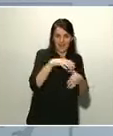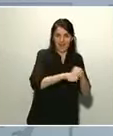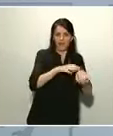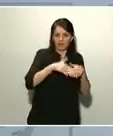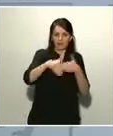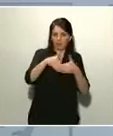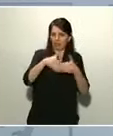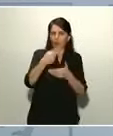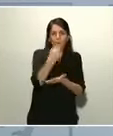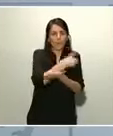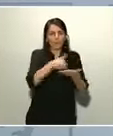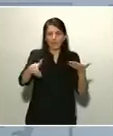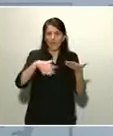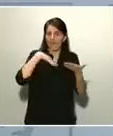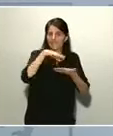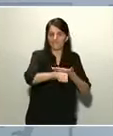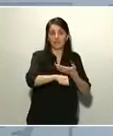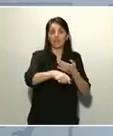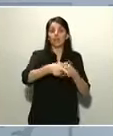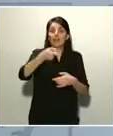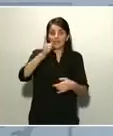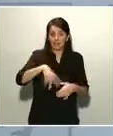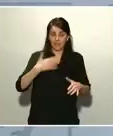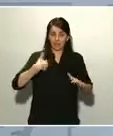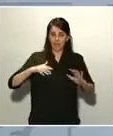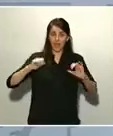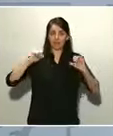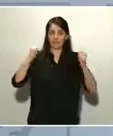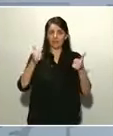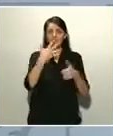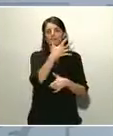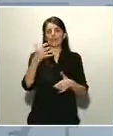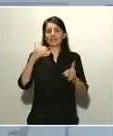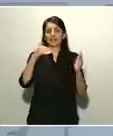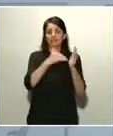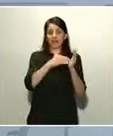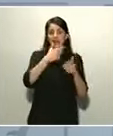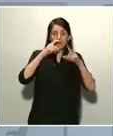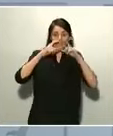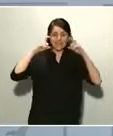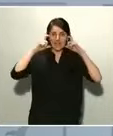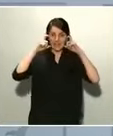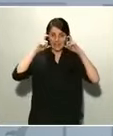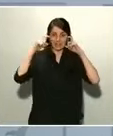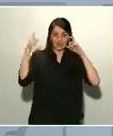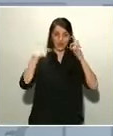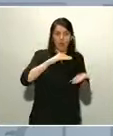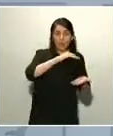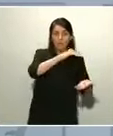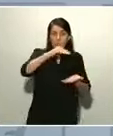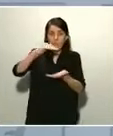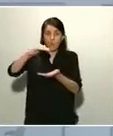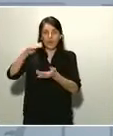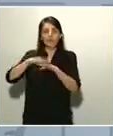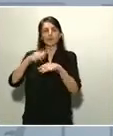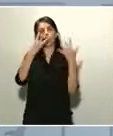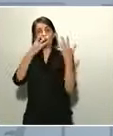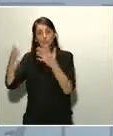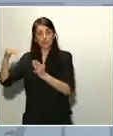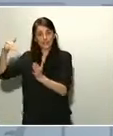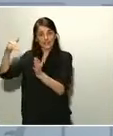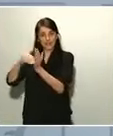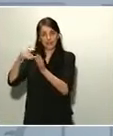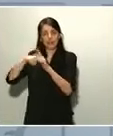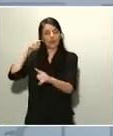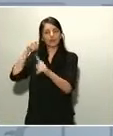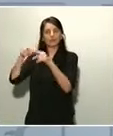también la entrega de 500.000 mascarillas de protección quirúrgicas para profesionales y 800.000 para pacientes en el conjunto de comunidades autónomas.